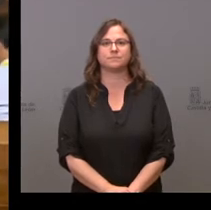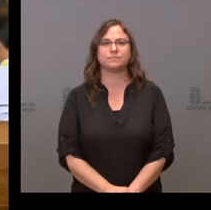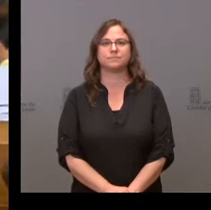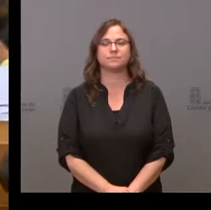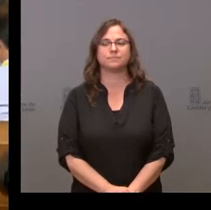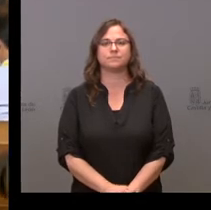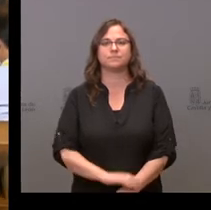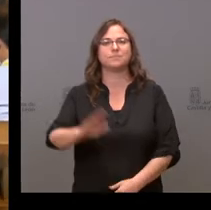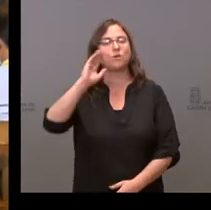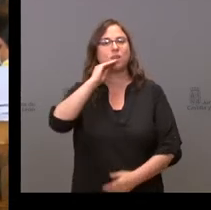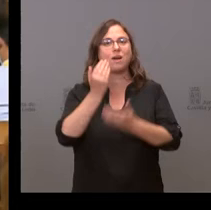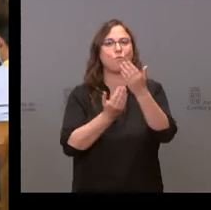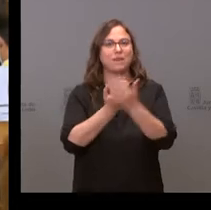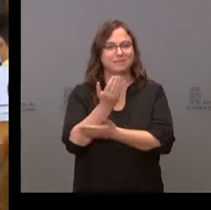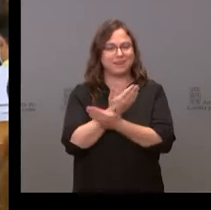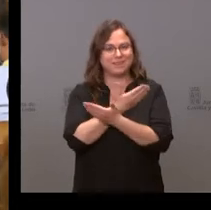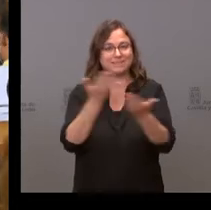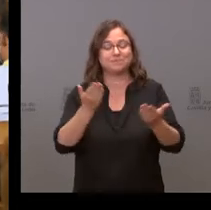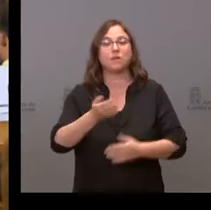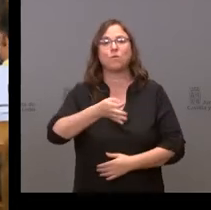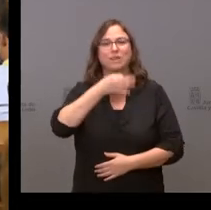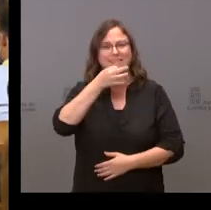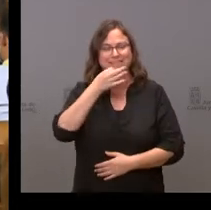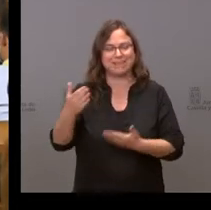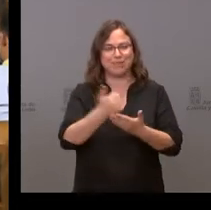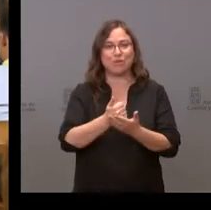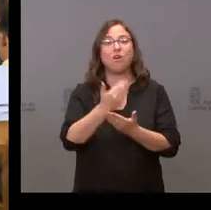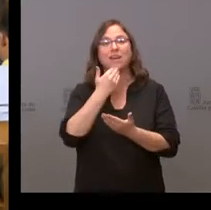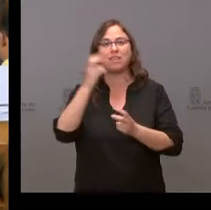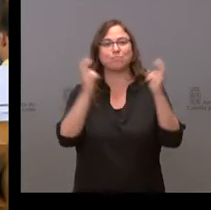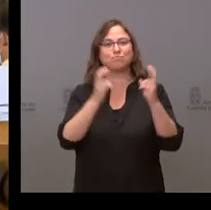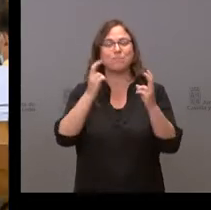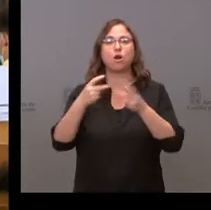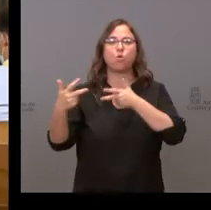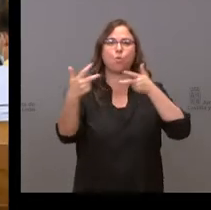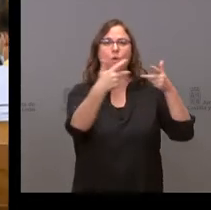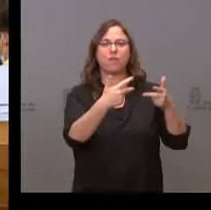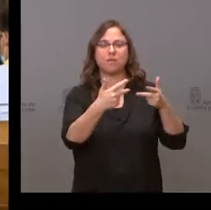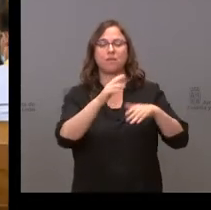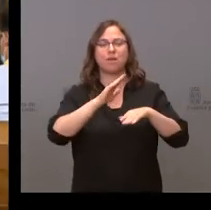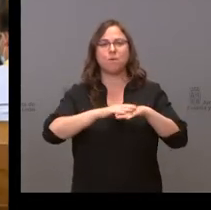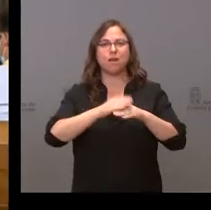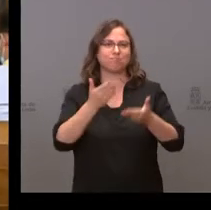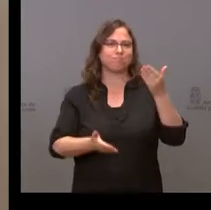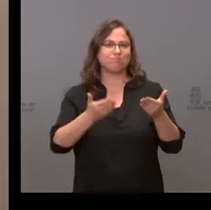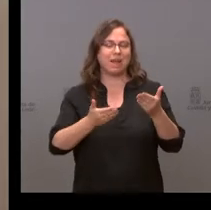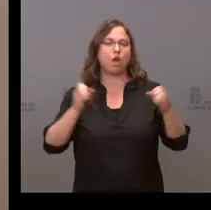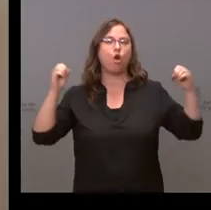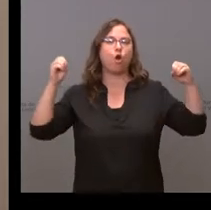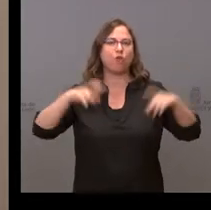Muy buenas tardes, muchas gracias a todos por su asistencia en esta rueda de prensa para valorar la conferencia de presidentes.